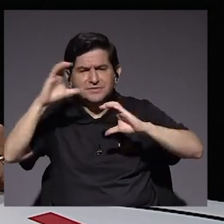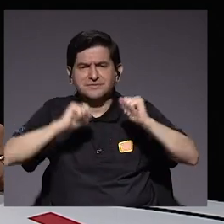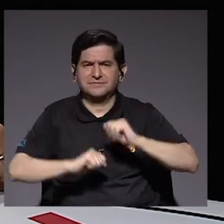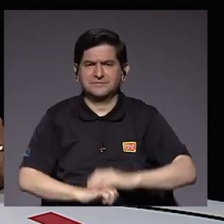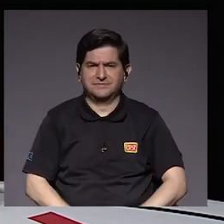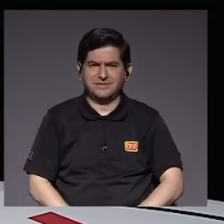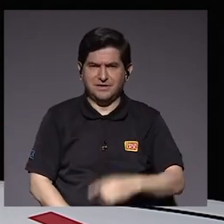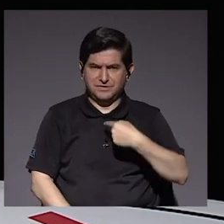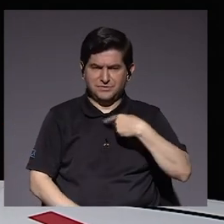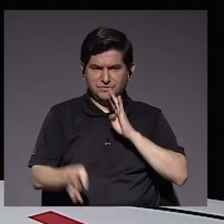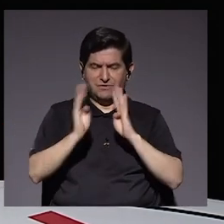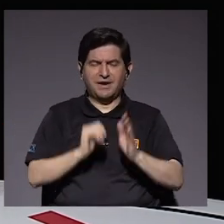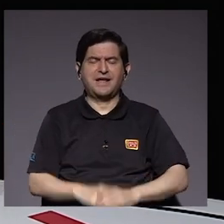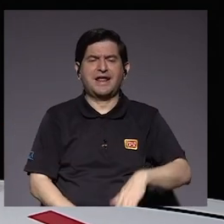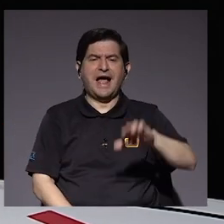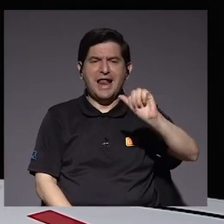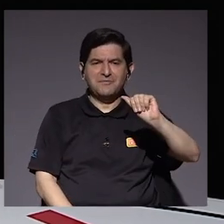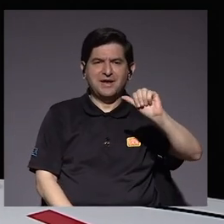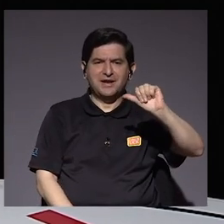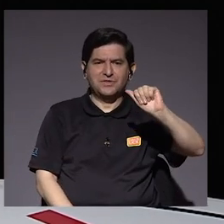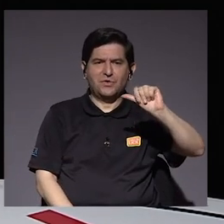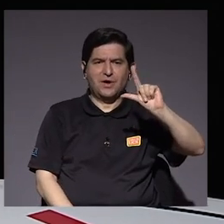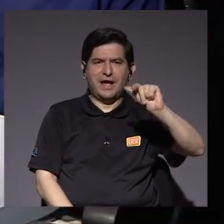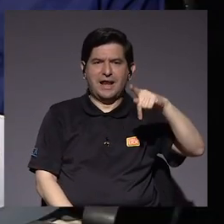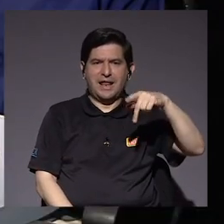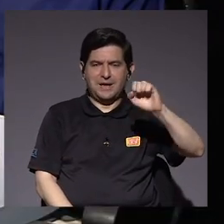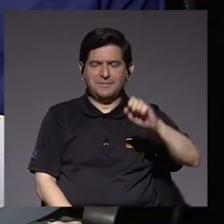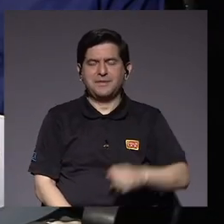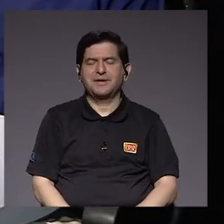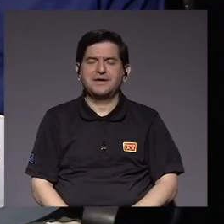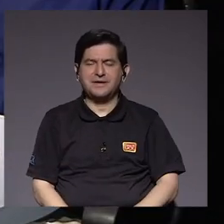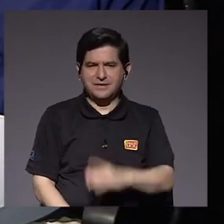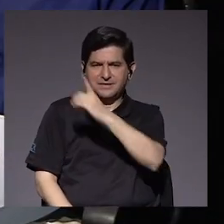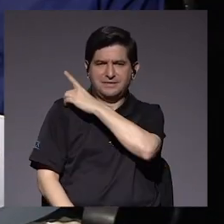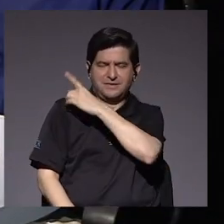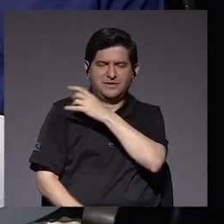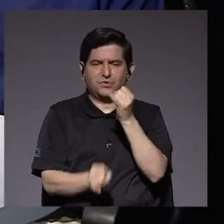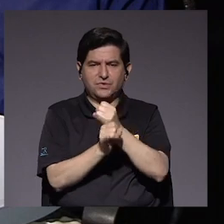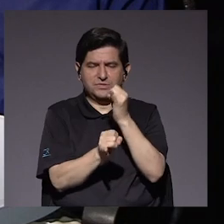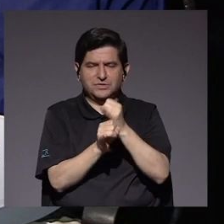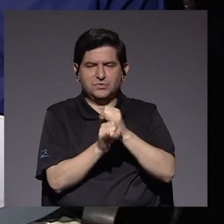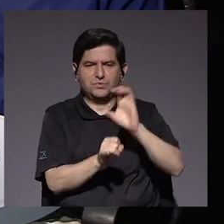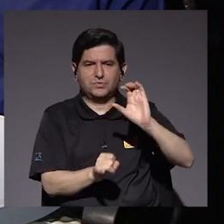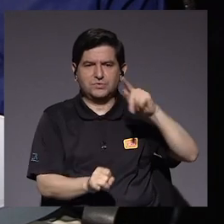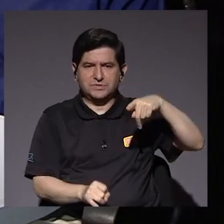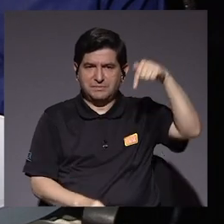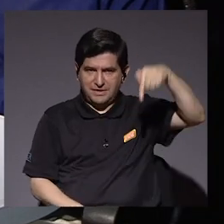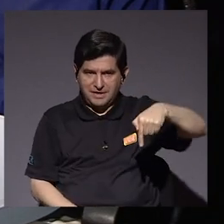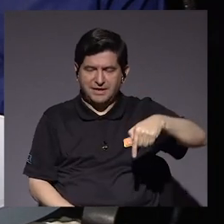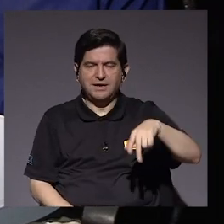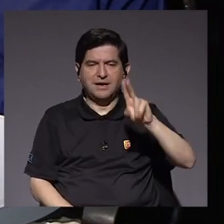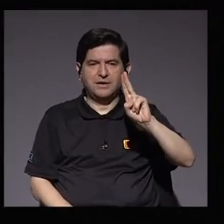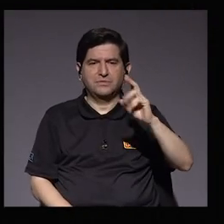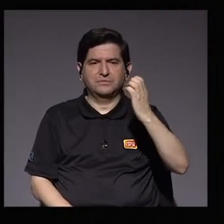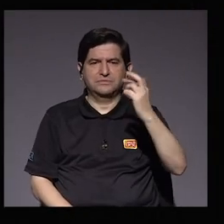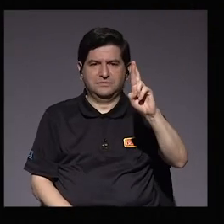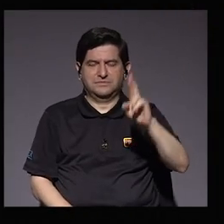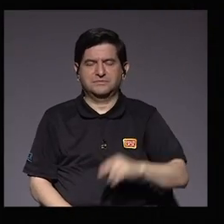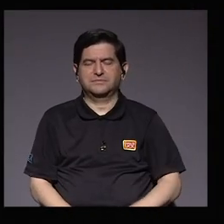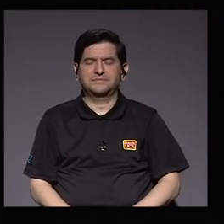científico. Estoy conversando con Alberto Alape, el director del Instituto Clodomiro Picado, acá en la Universidad de Costa Rica.